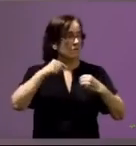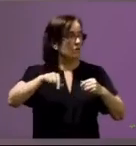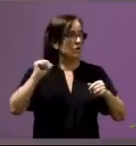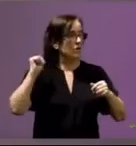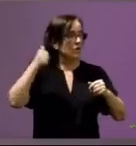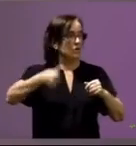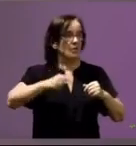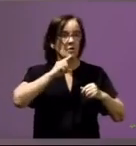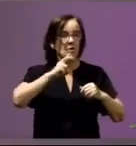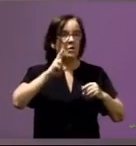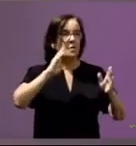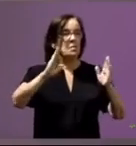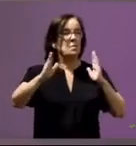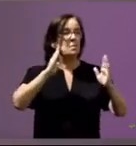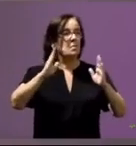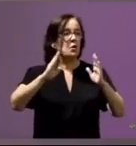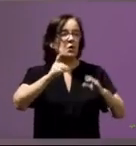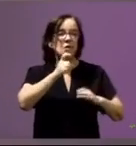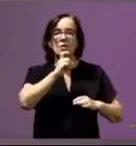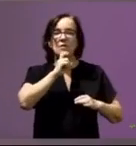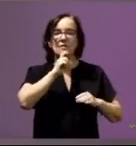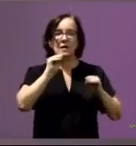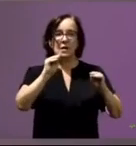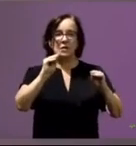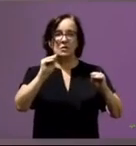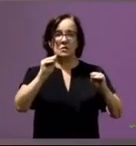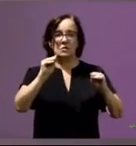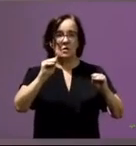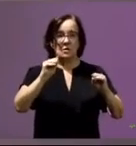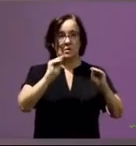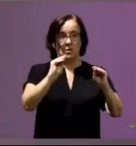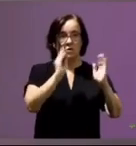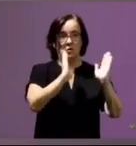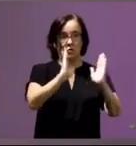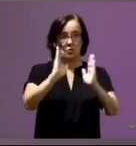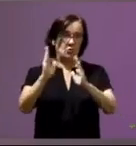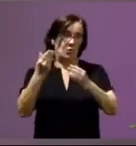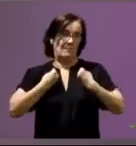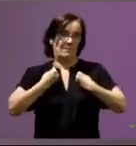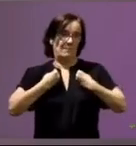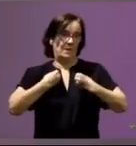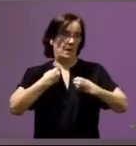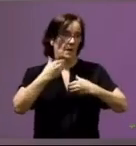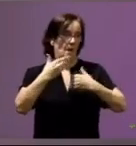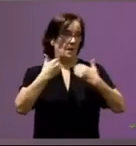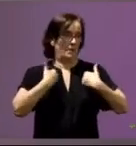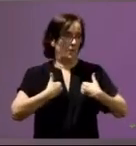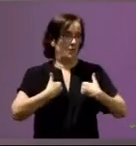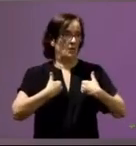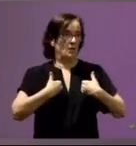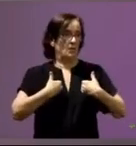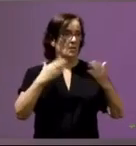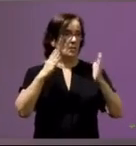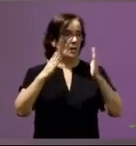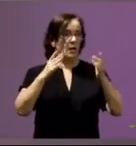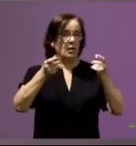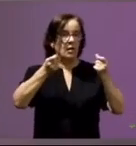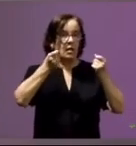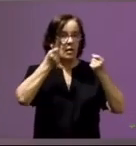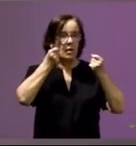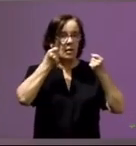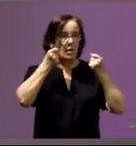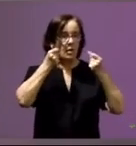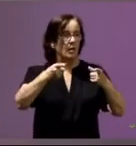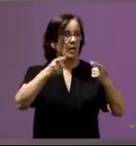no solo momentos difíciles en vuestras carreras personales sino también momentos de descubrimiento